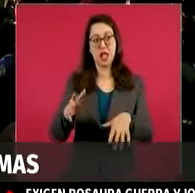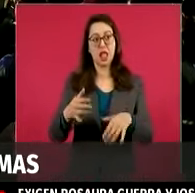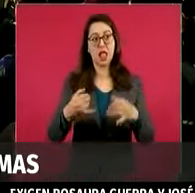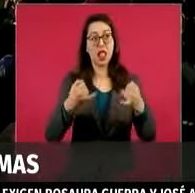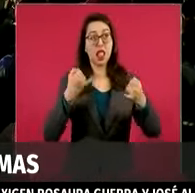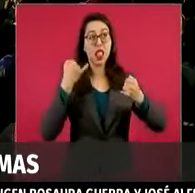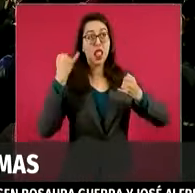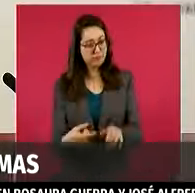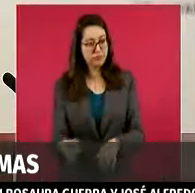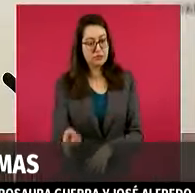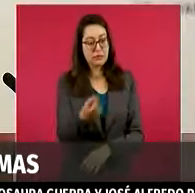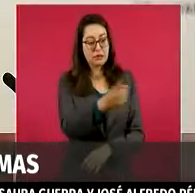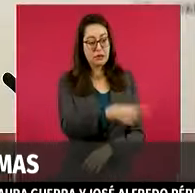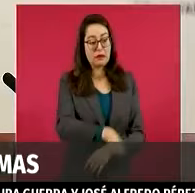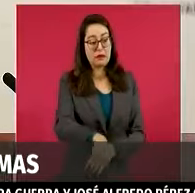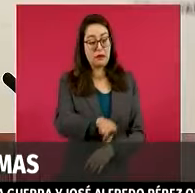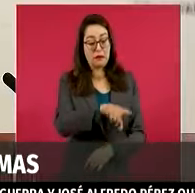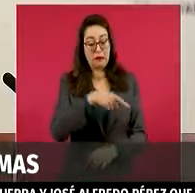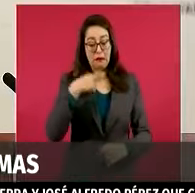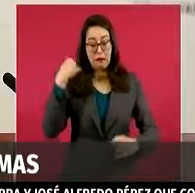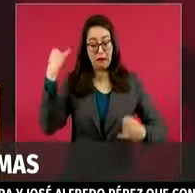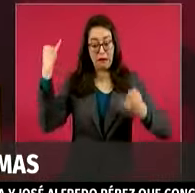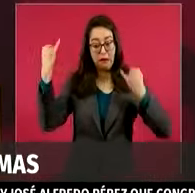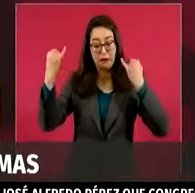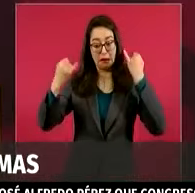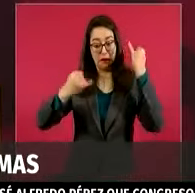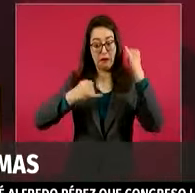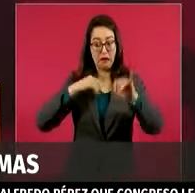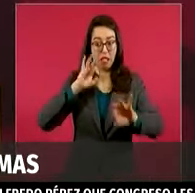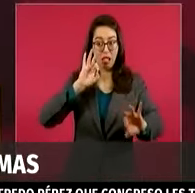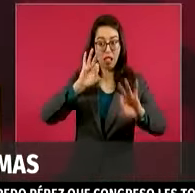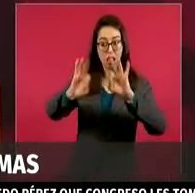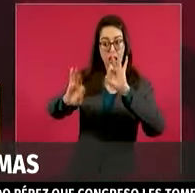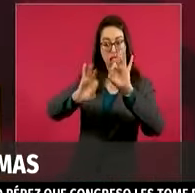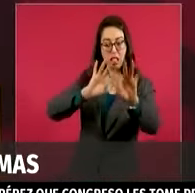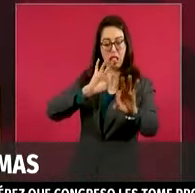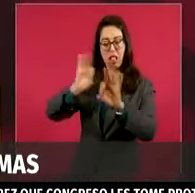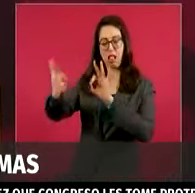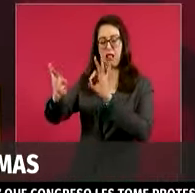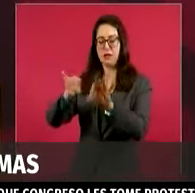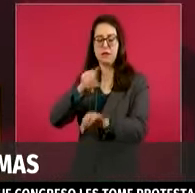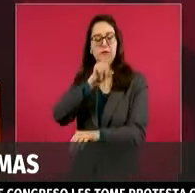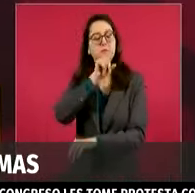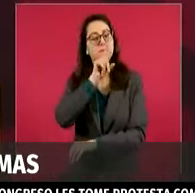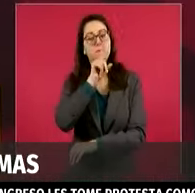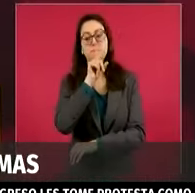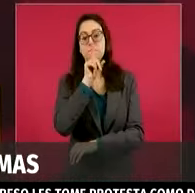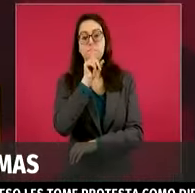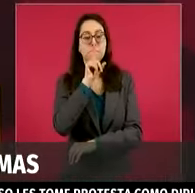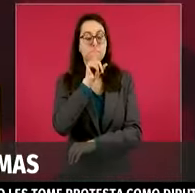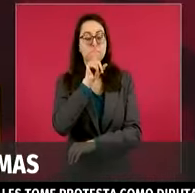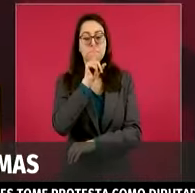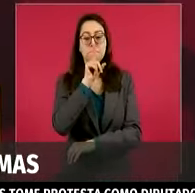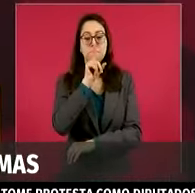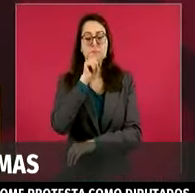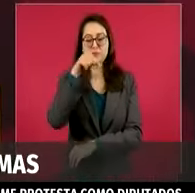Reducir solo consejerías electorales sin pensar en tener un órgano que...